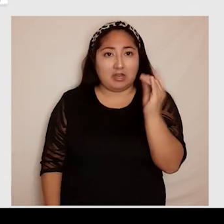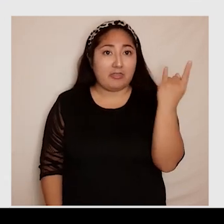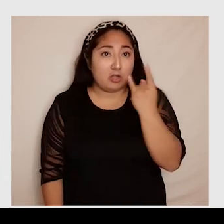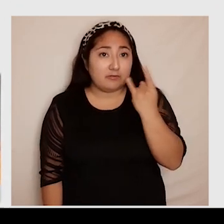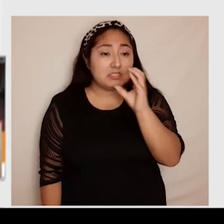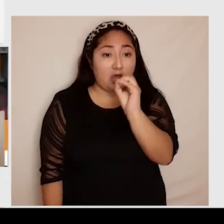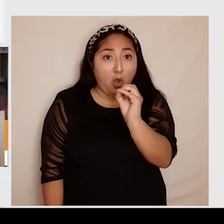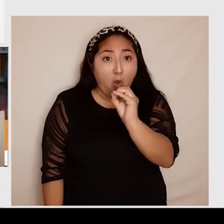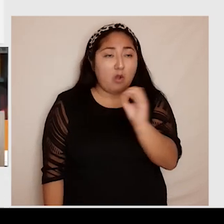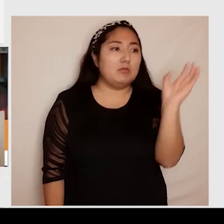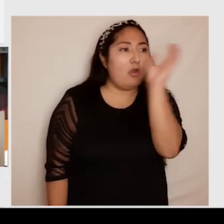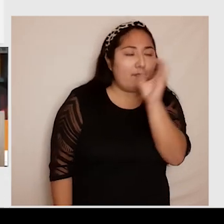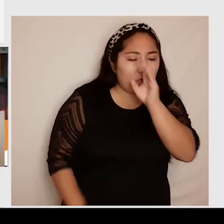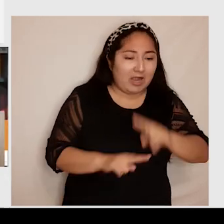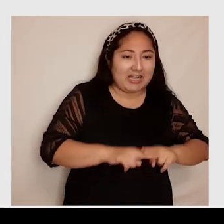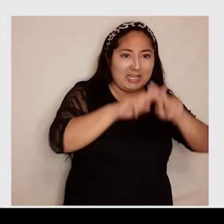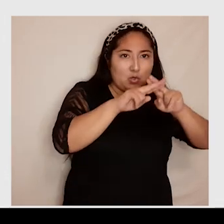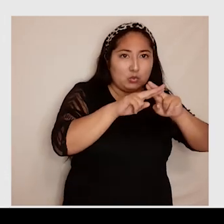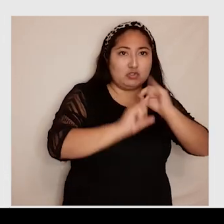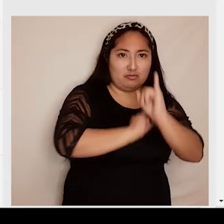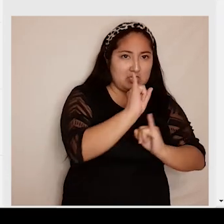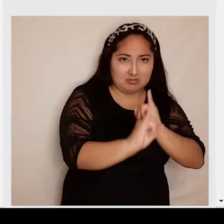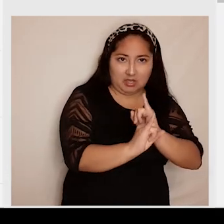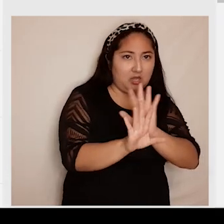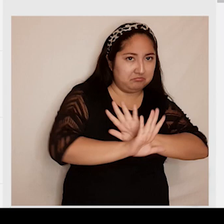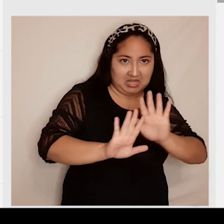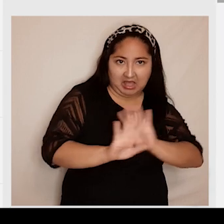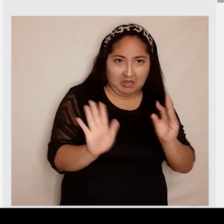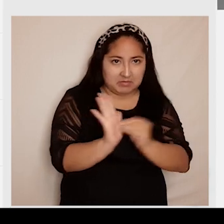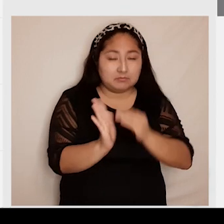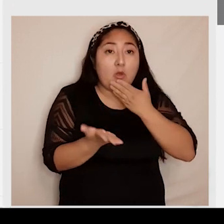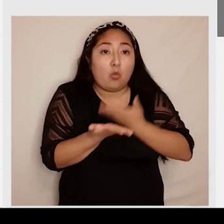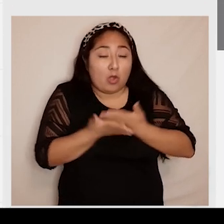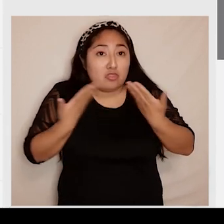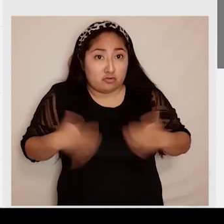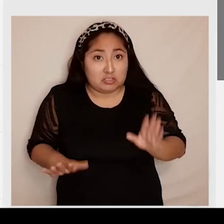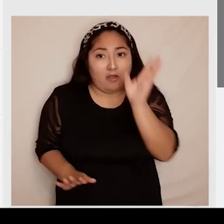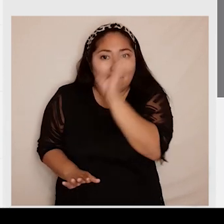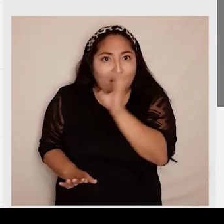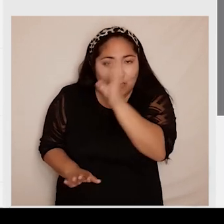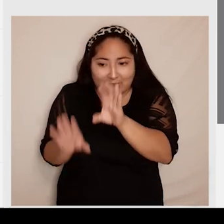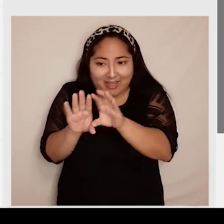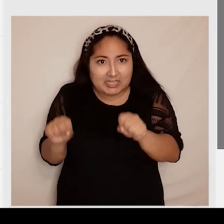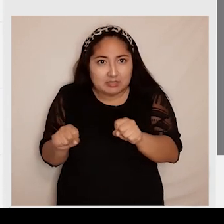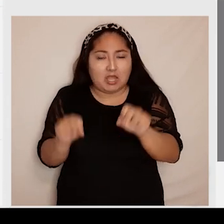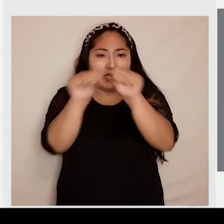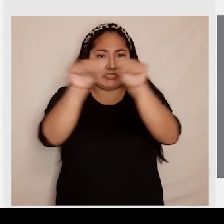electrónicos. Una vez realizada la búsqueda, el sistema presenta una lista de resultados de recursos que